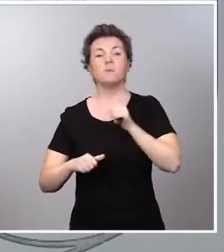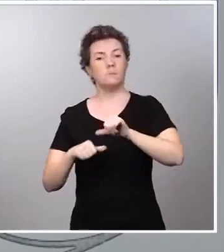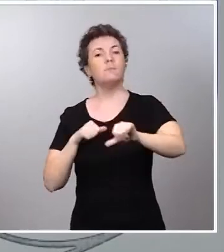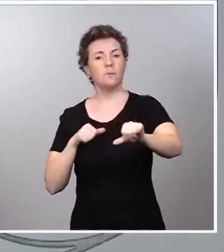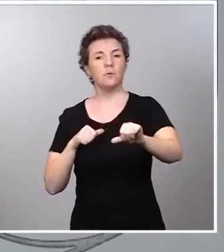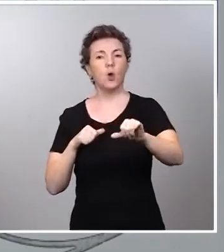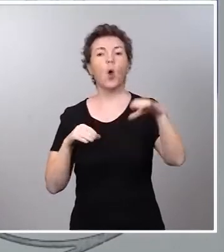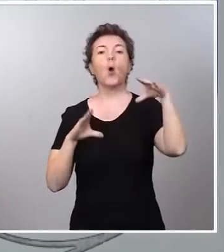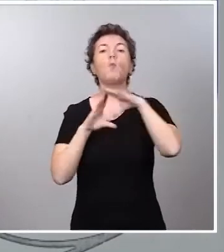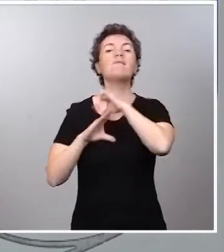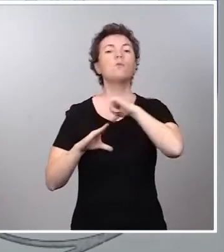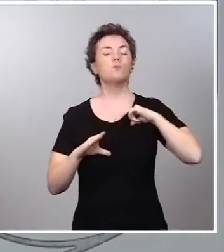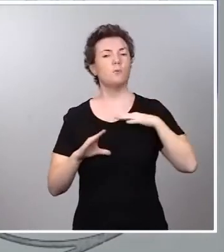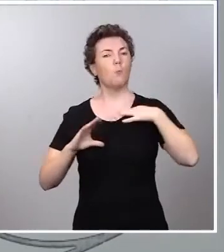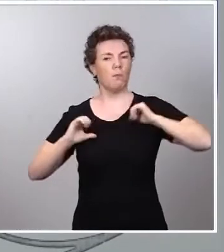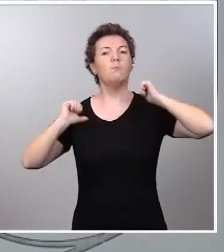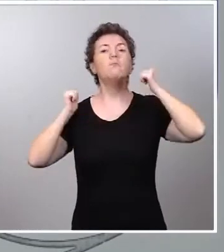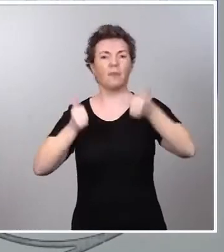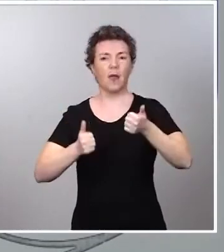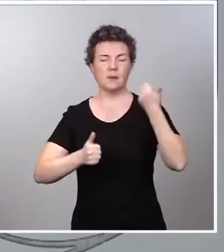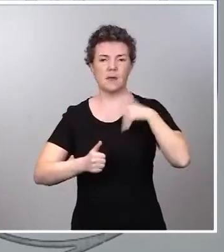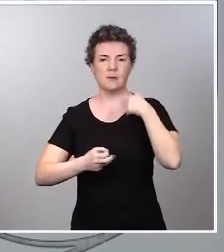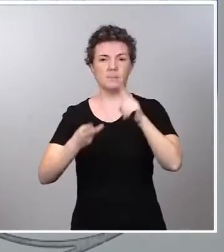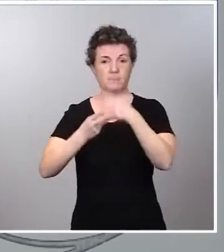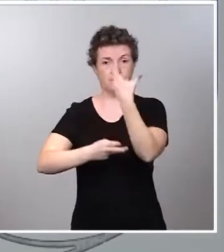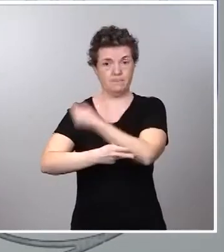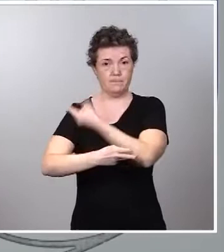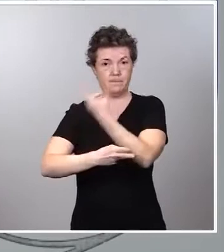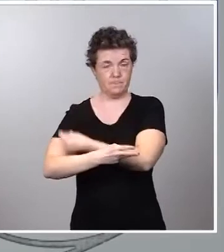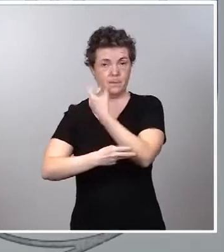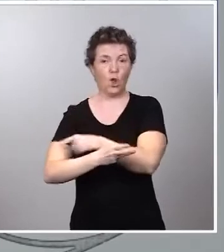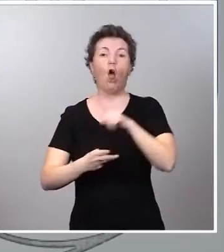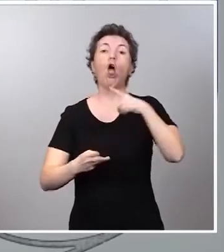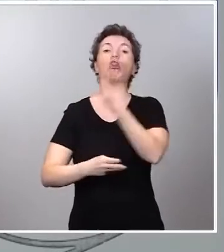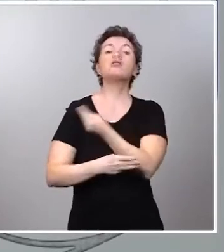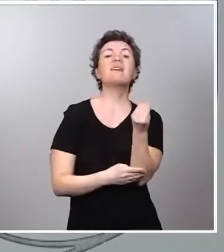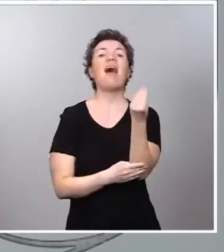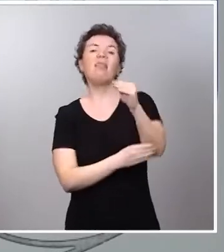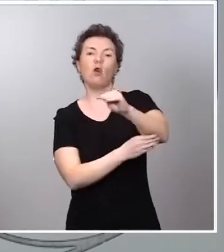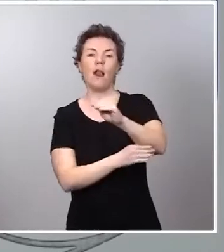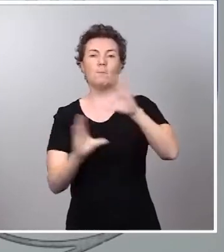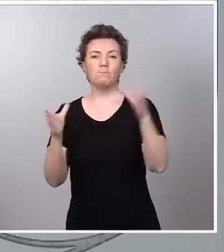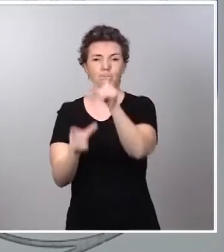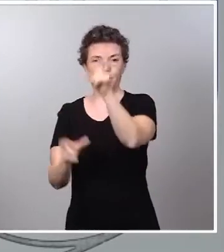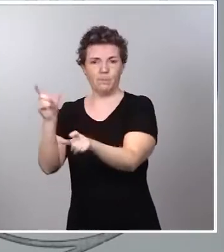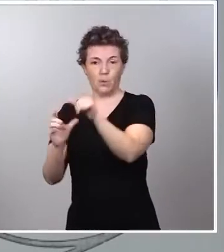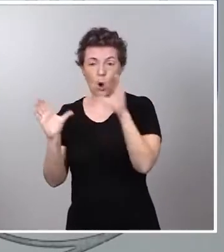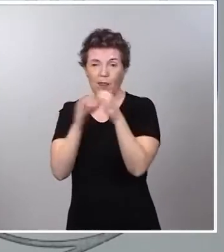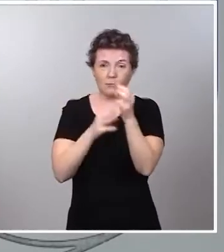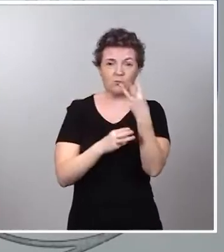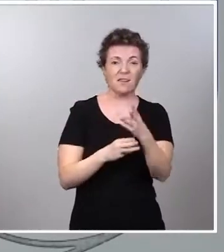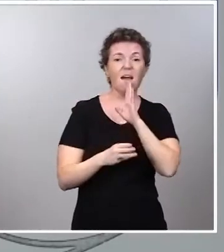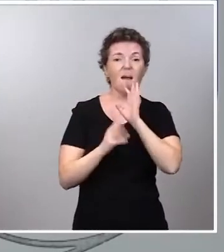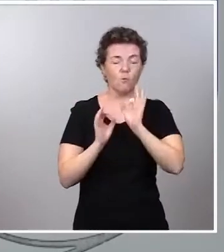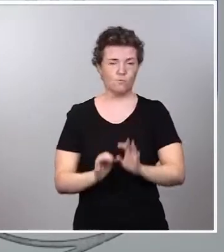autónomas pueden empezar a inocular estas dosis adicionales a estas personas de estos tres colectivos que les acabo de decir.